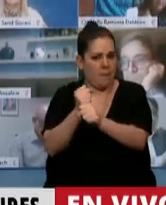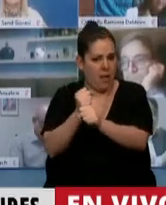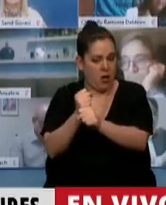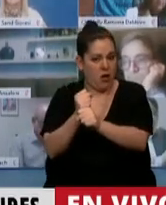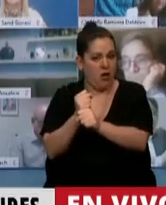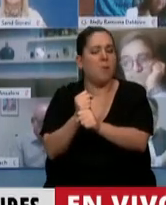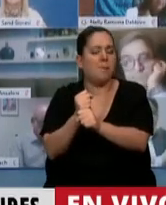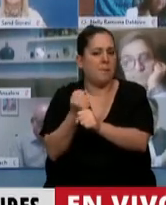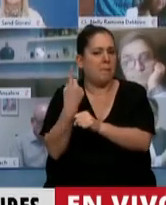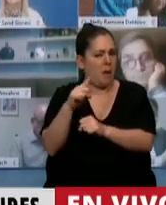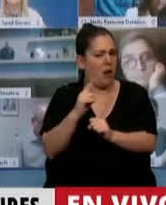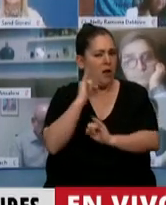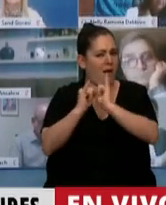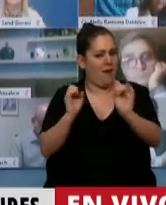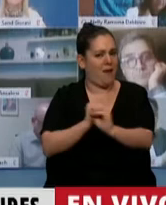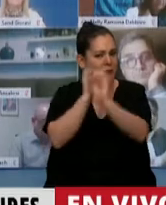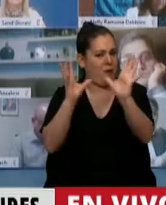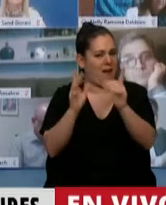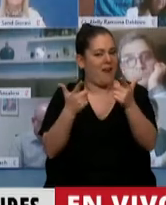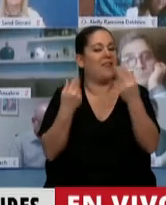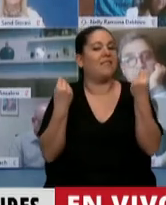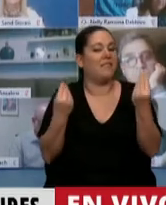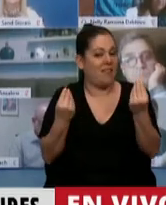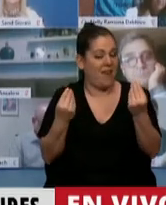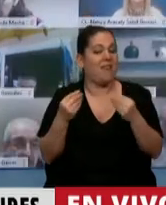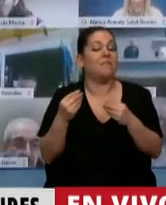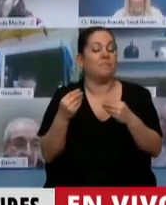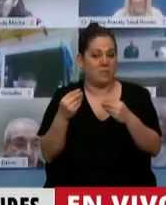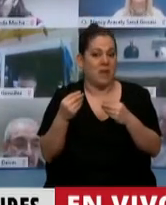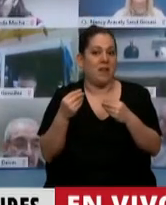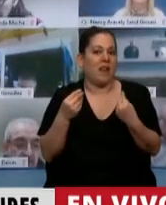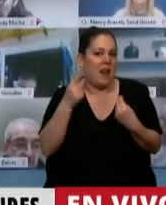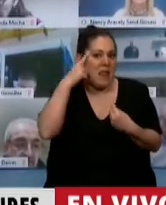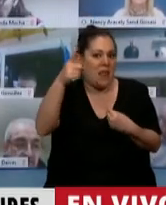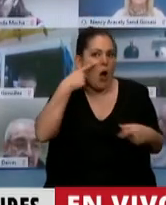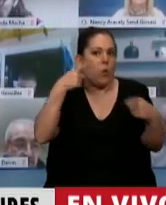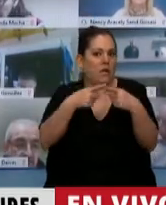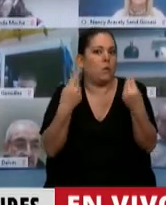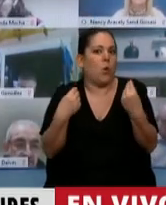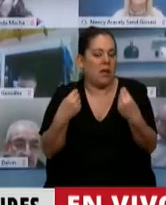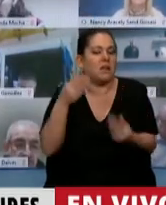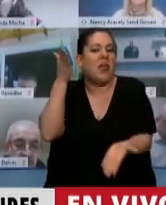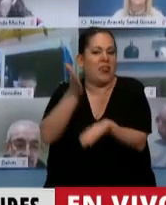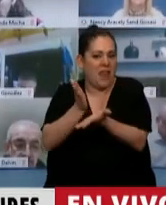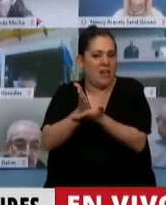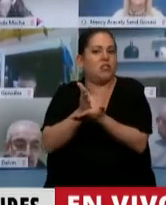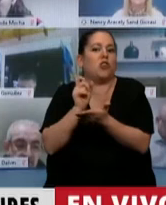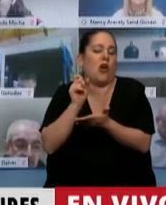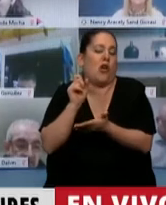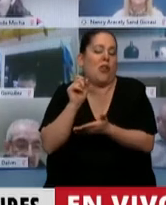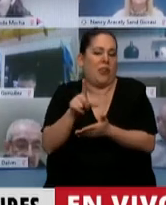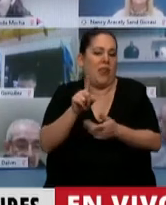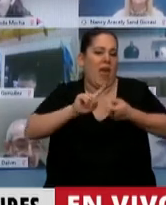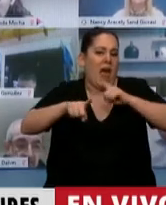tanto, no hay una aclaración que la base de esa discusión es defender los derechos y las conquistas del